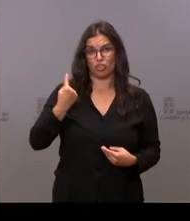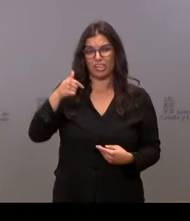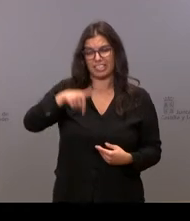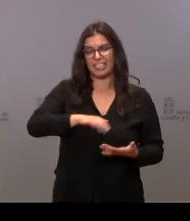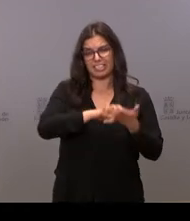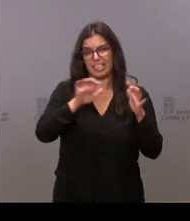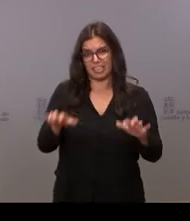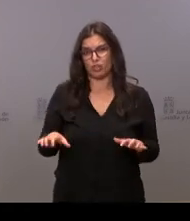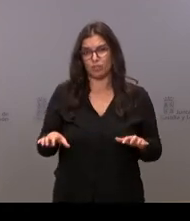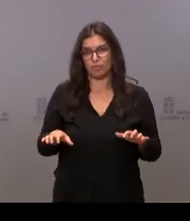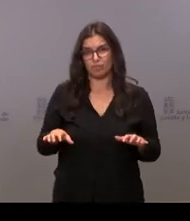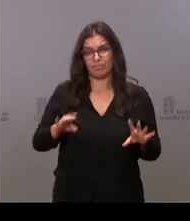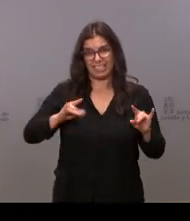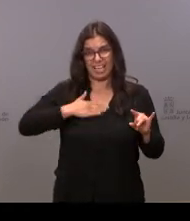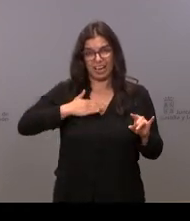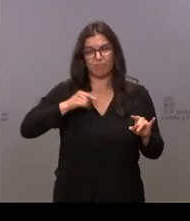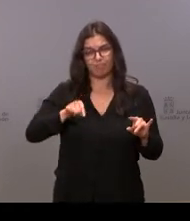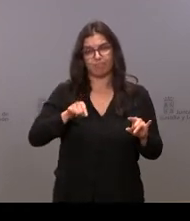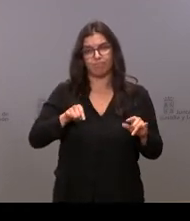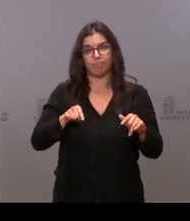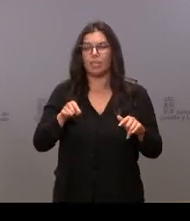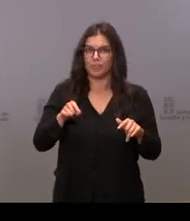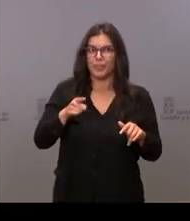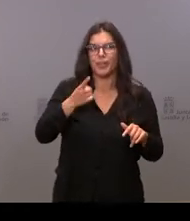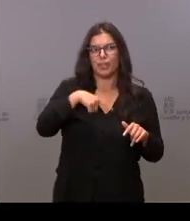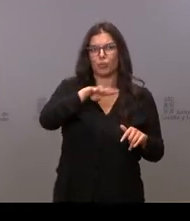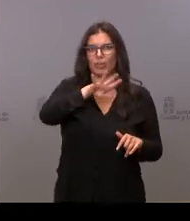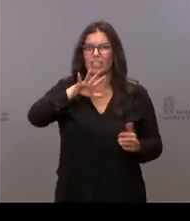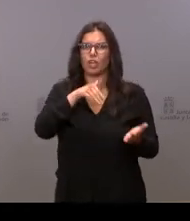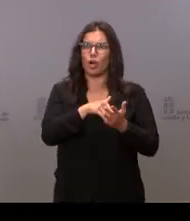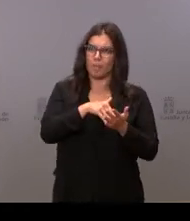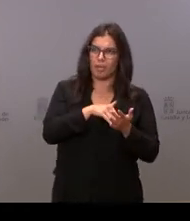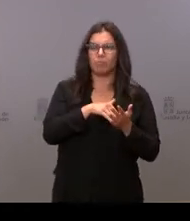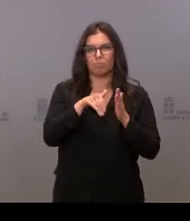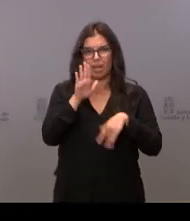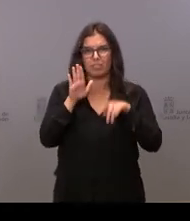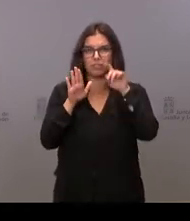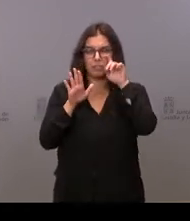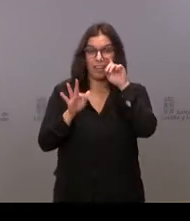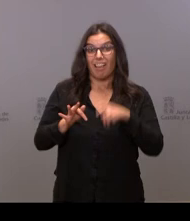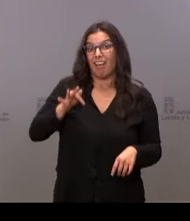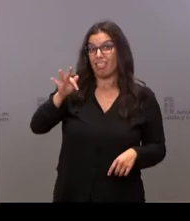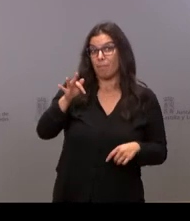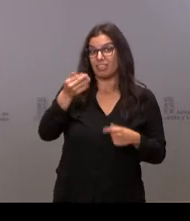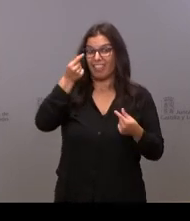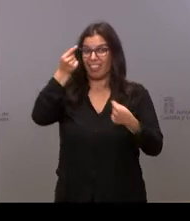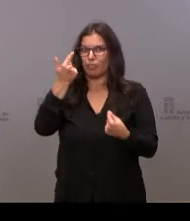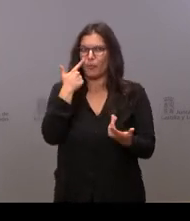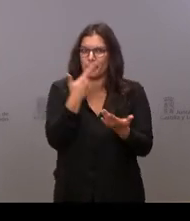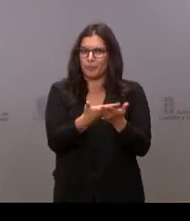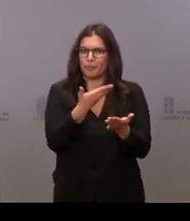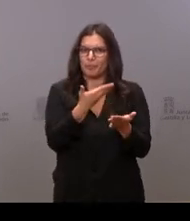Castilla y León, en nuestra tierra. Es un número que, además, por los datos que podemos comprobar,